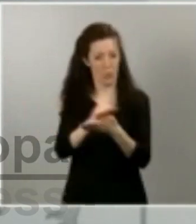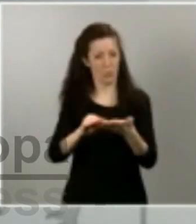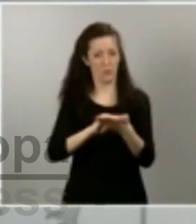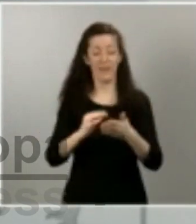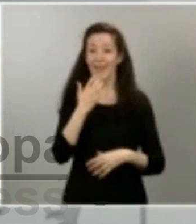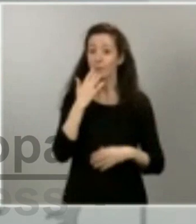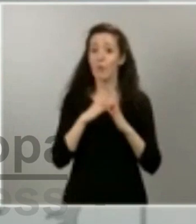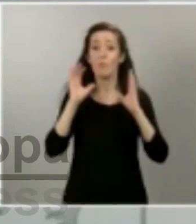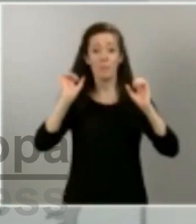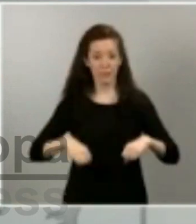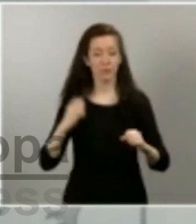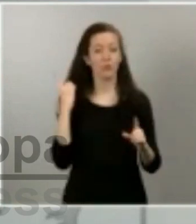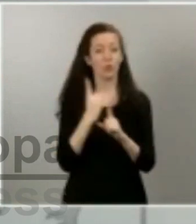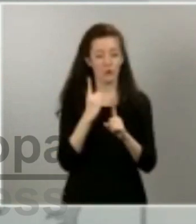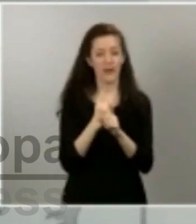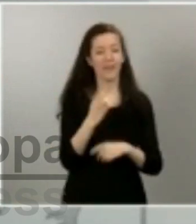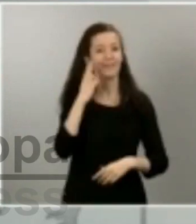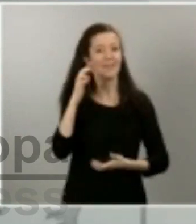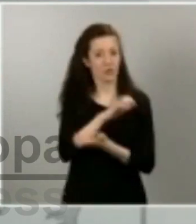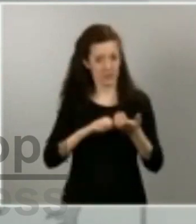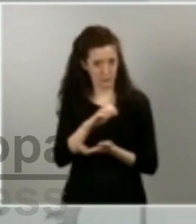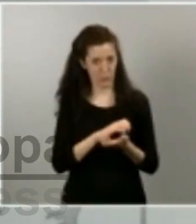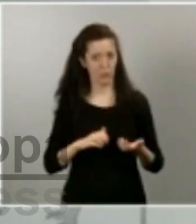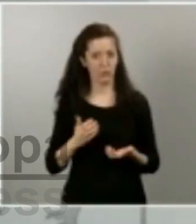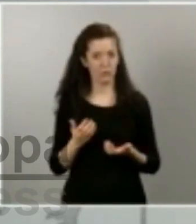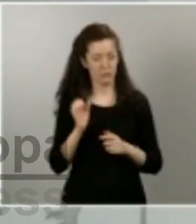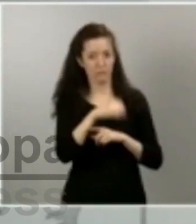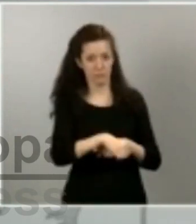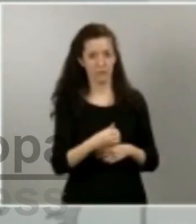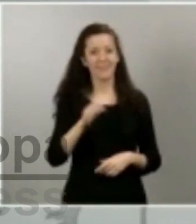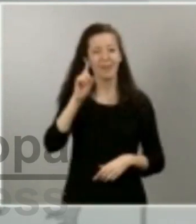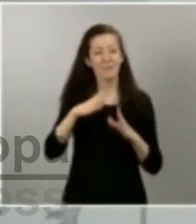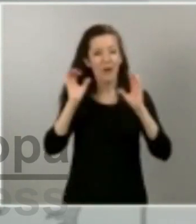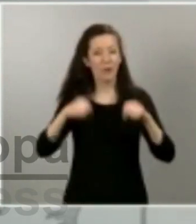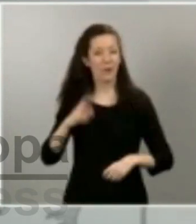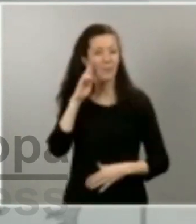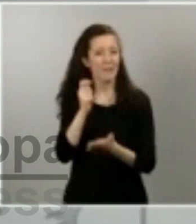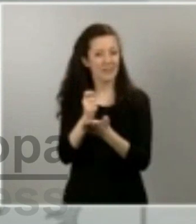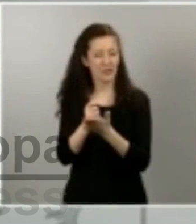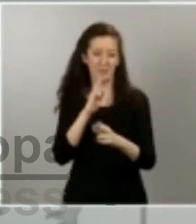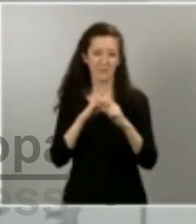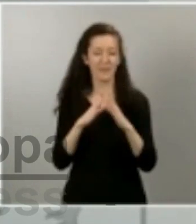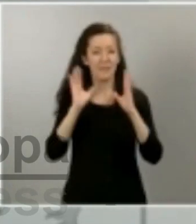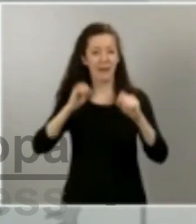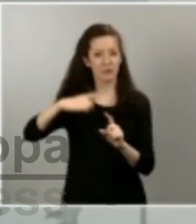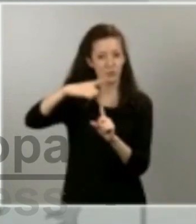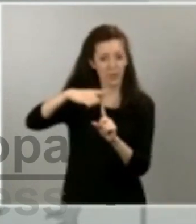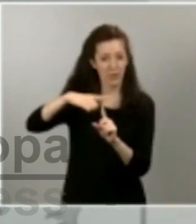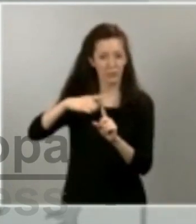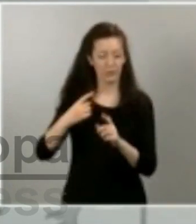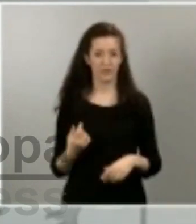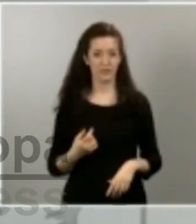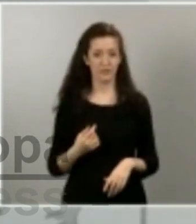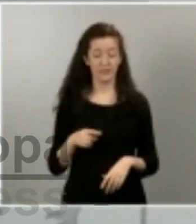Llegamos a un acuerdo sobre la sostenibilidad de nuestras pensiones, el llamado Pacto de Toledo, y hemos aportado juntos estabilidad a las pensiones de